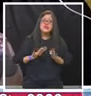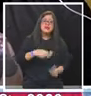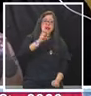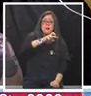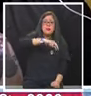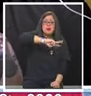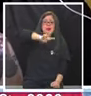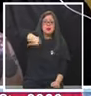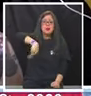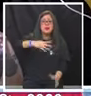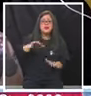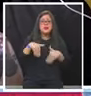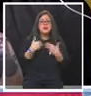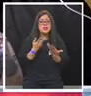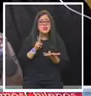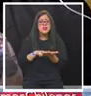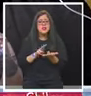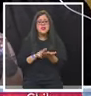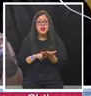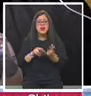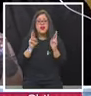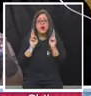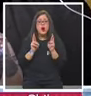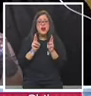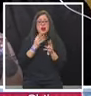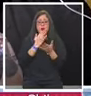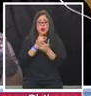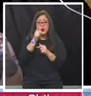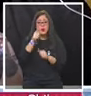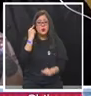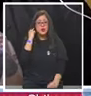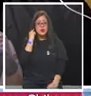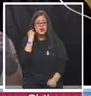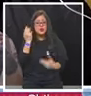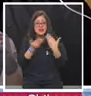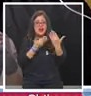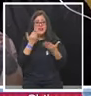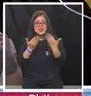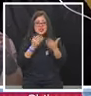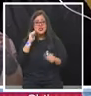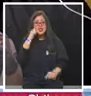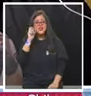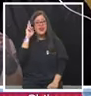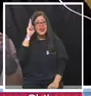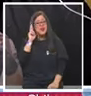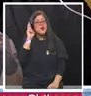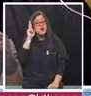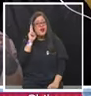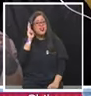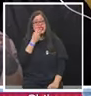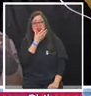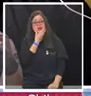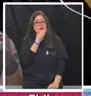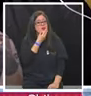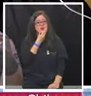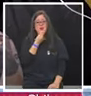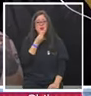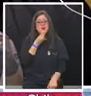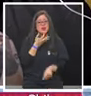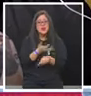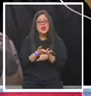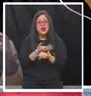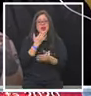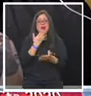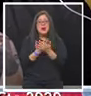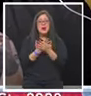Así que, de verdad que espero que siempre que escuches esta canción, les remonte a esos recuerdos tan hermosos que tenemos nosotros con